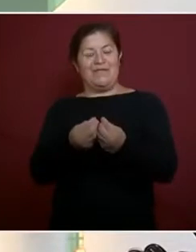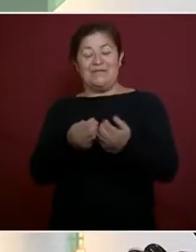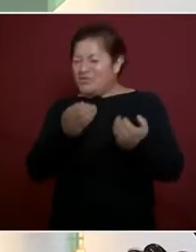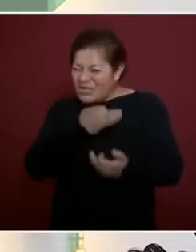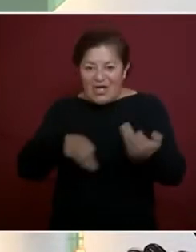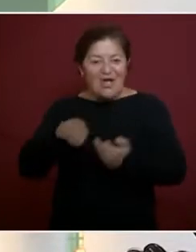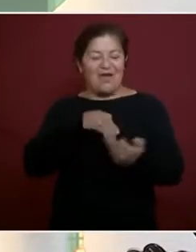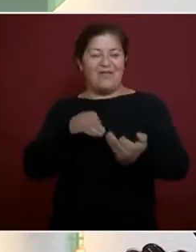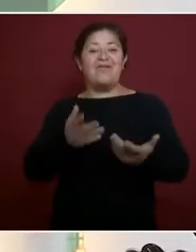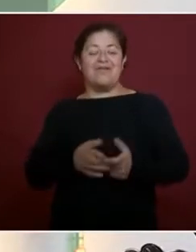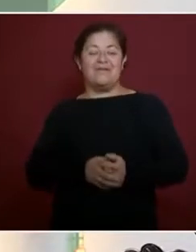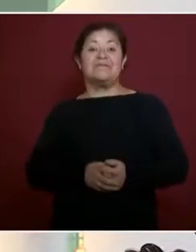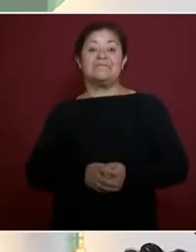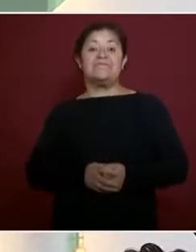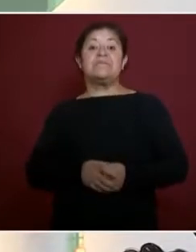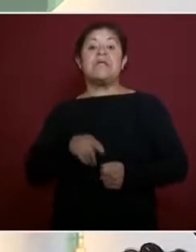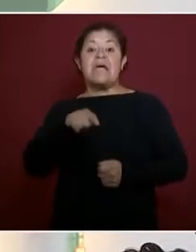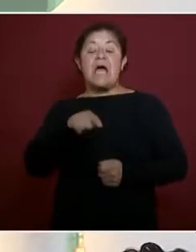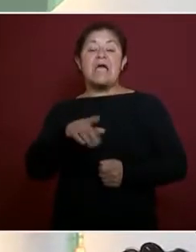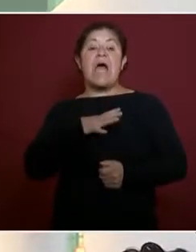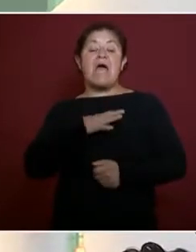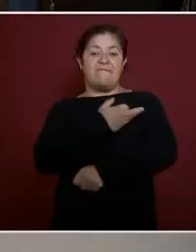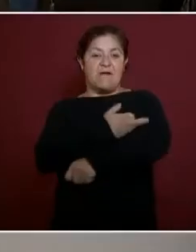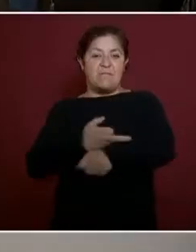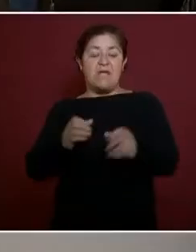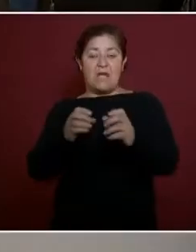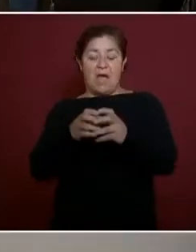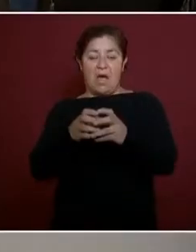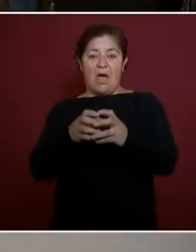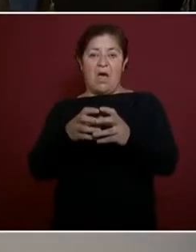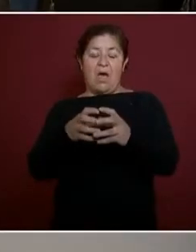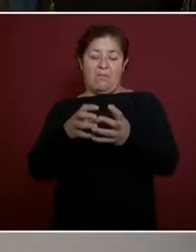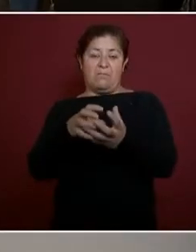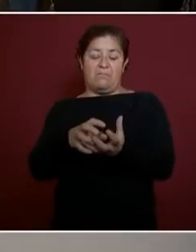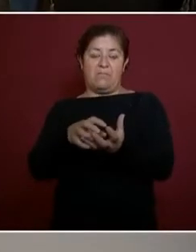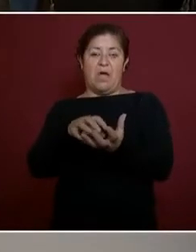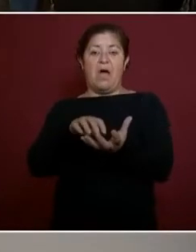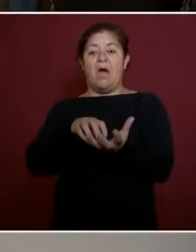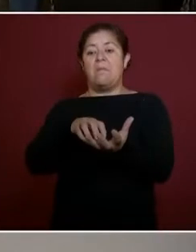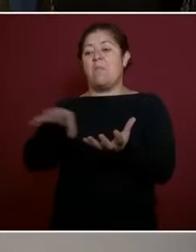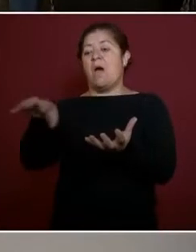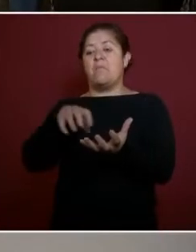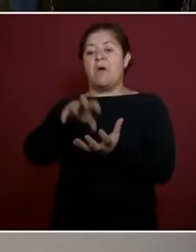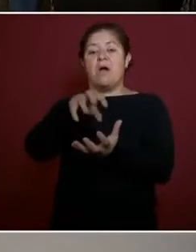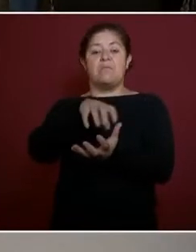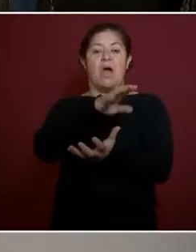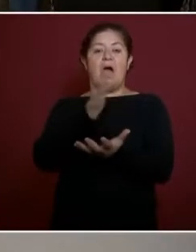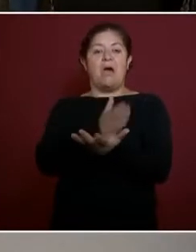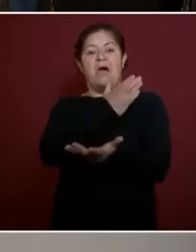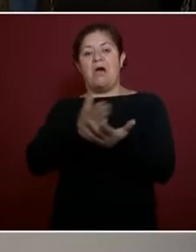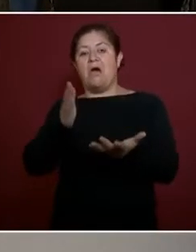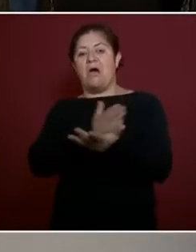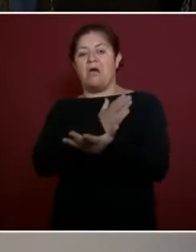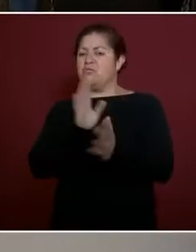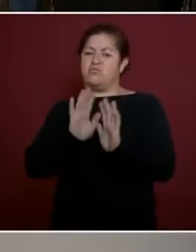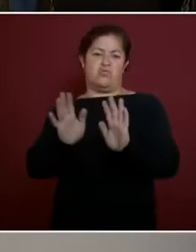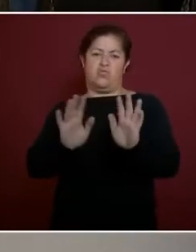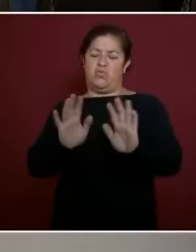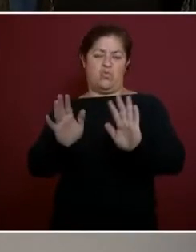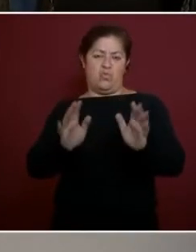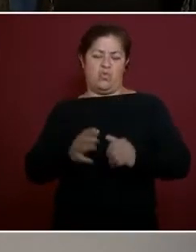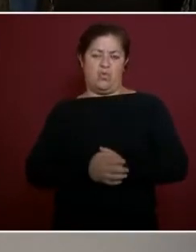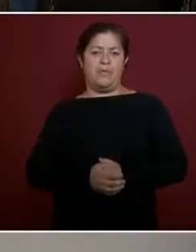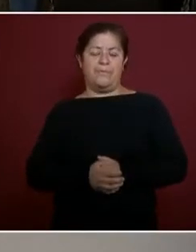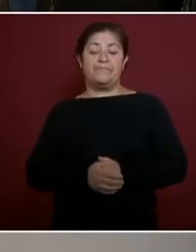desintegración en las familias y que no